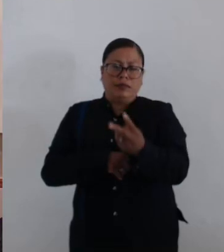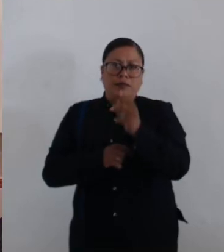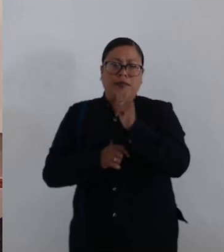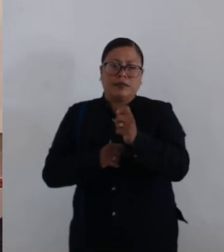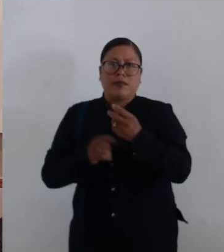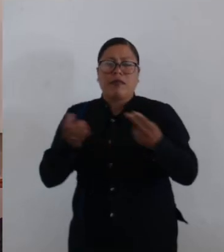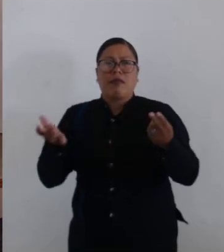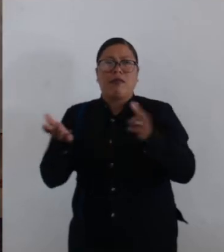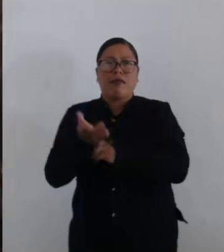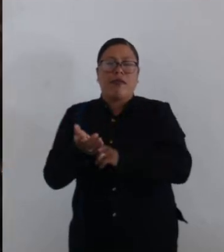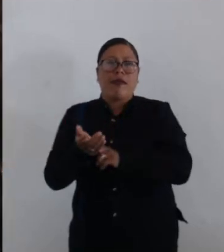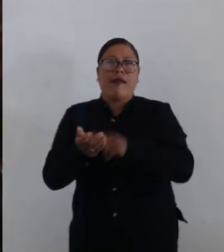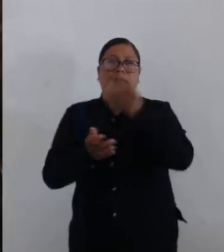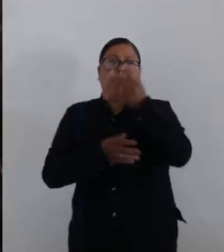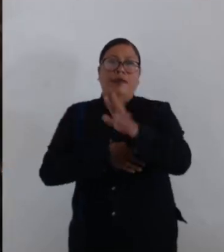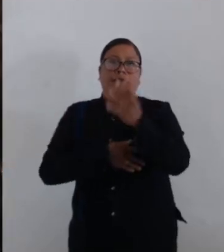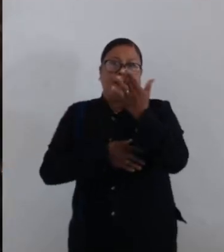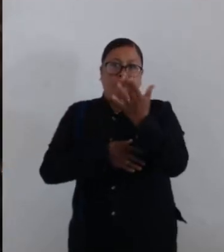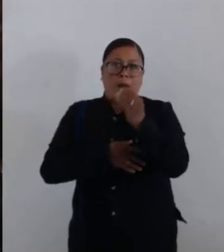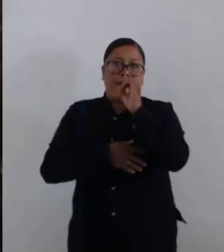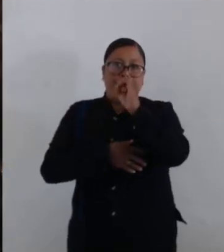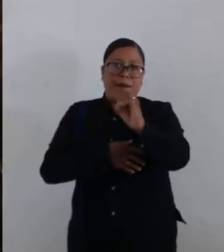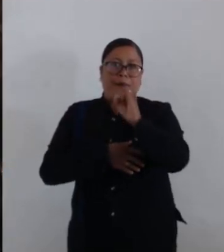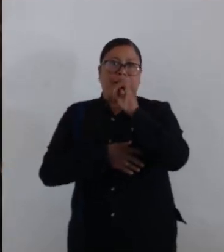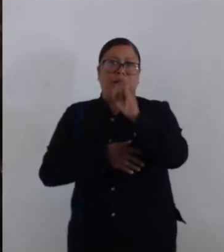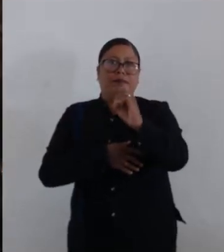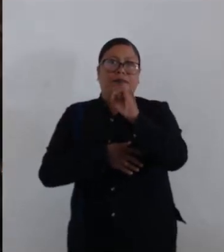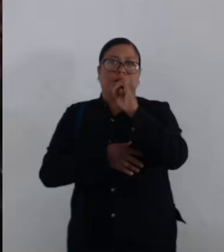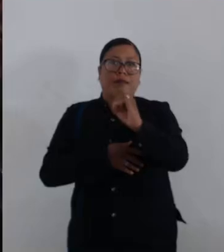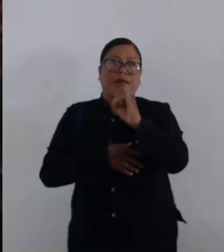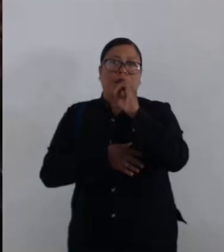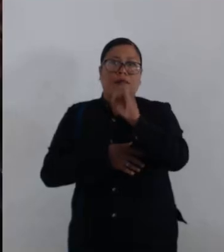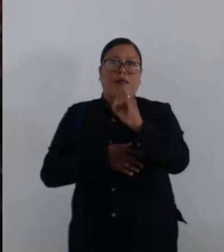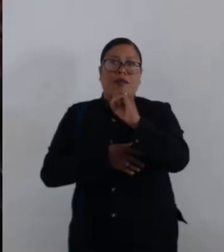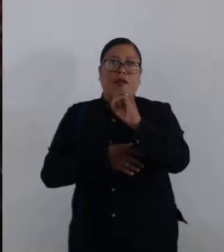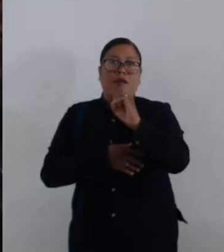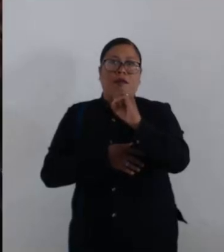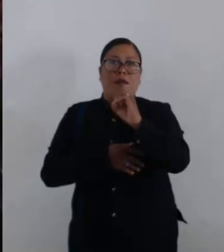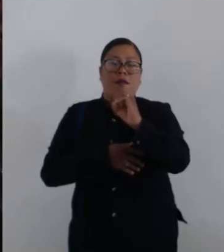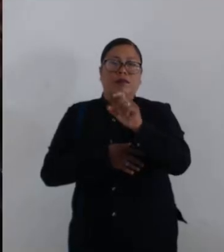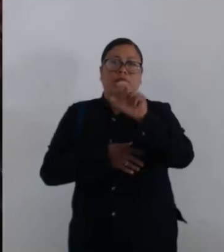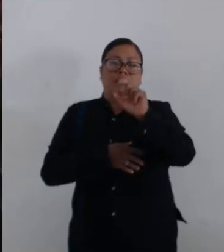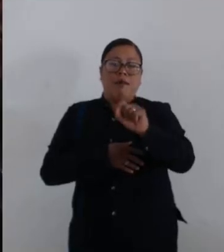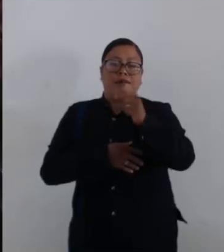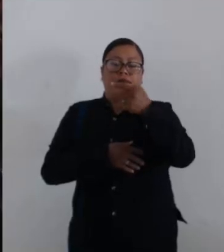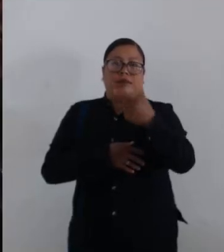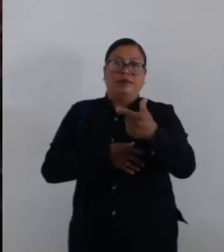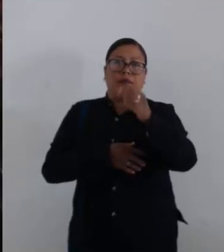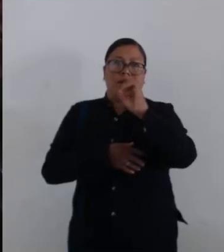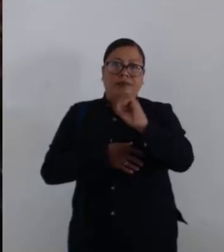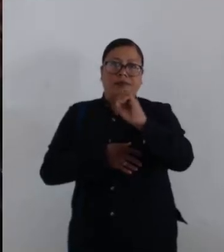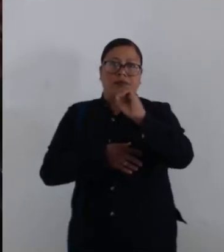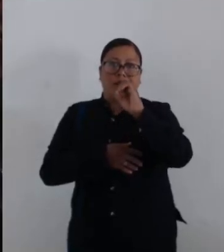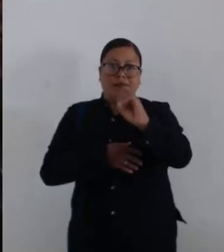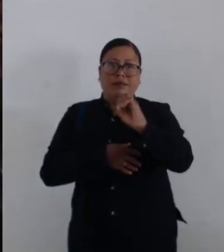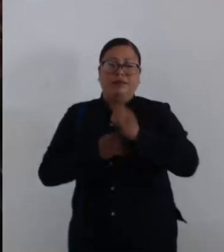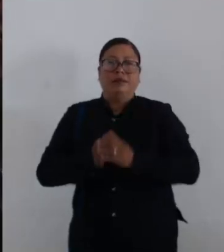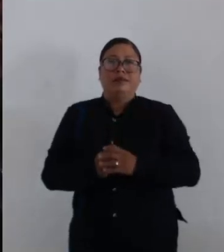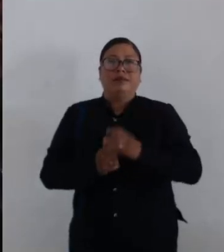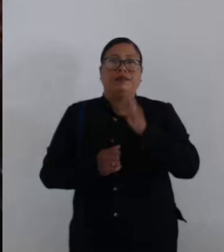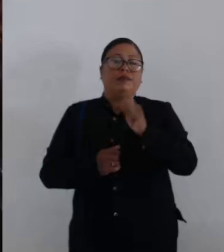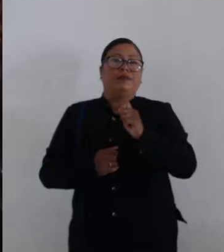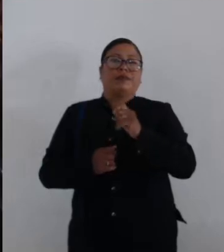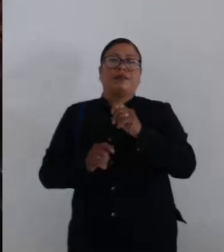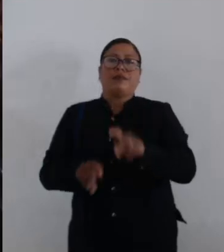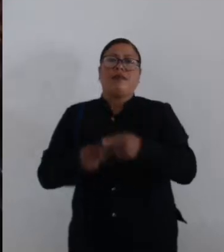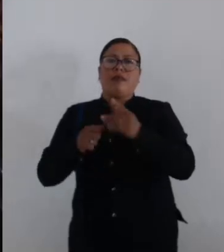con objeto contrato 1050-0000-2700, con giro